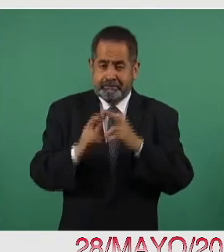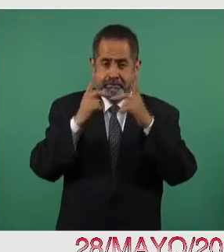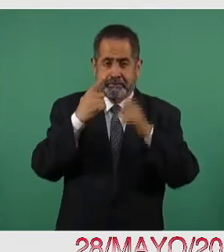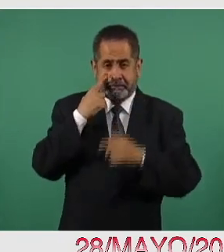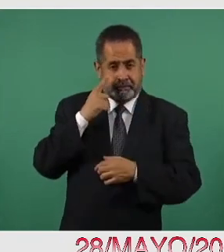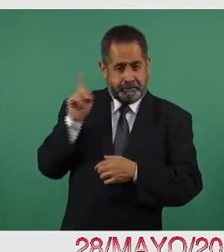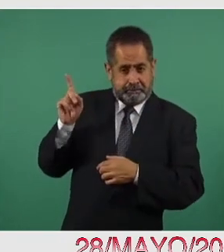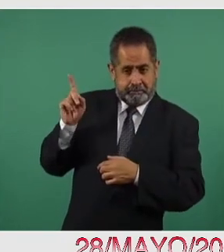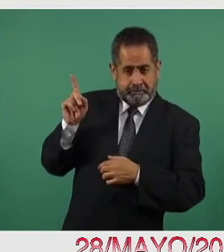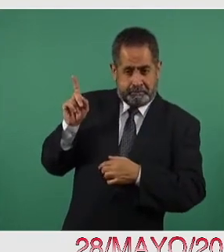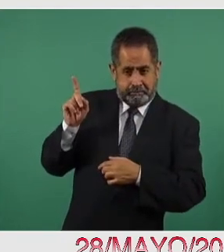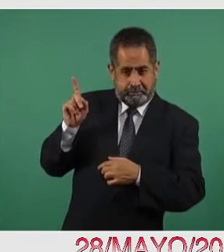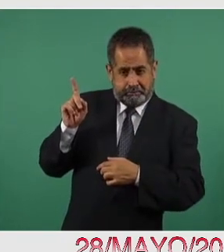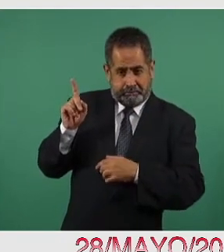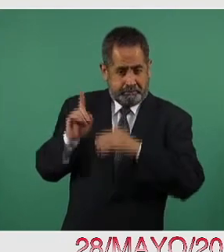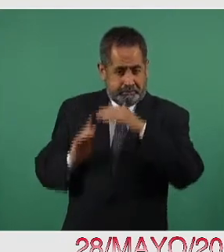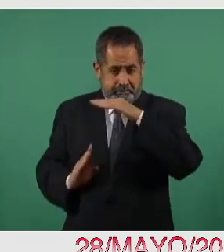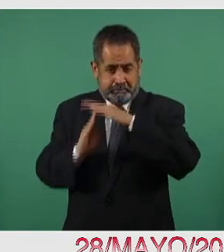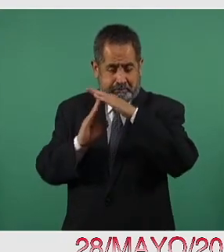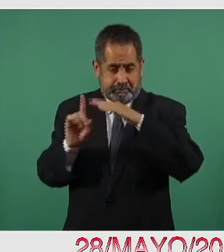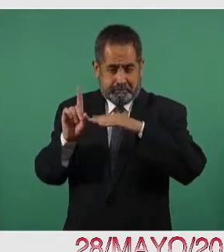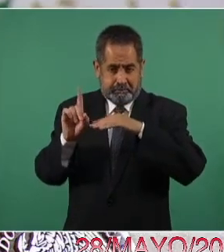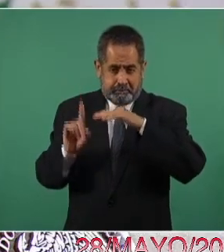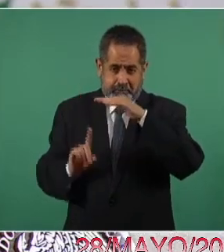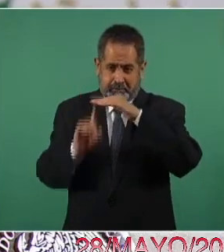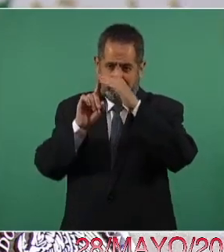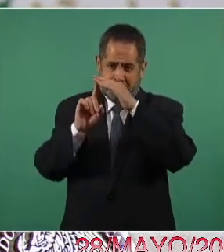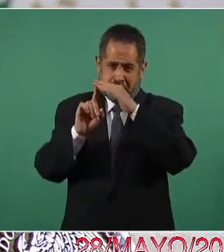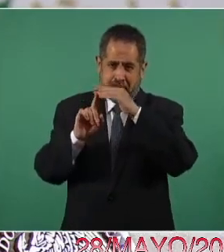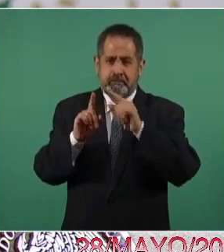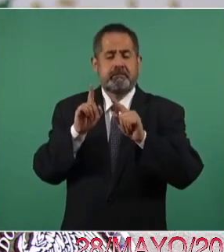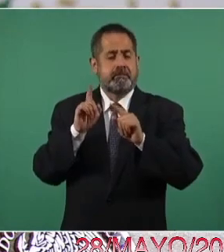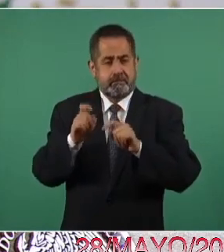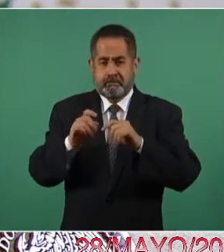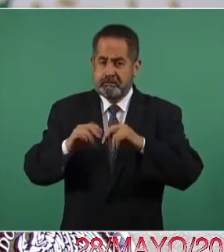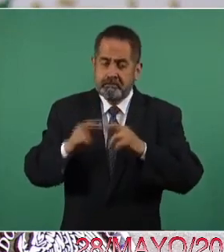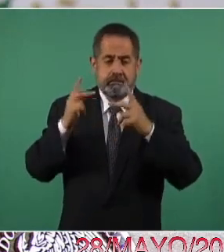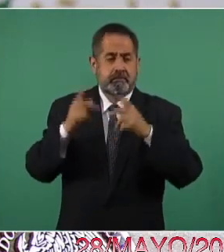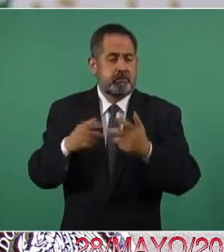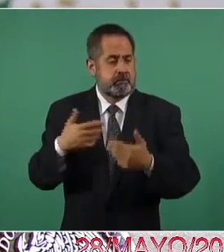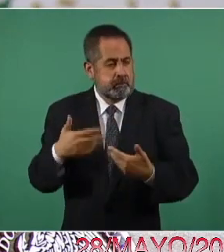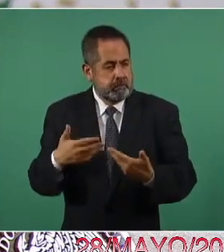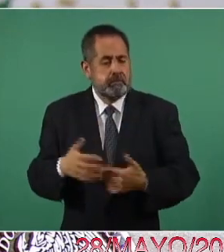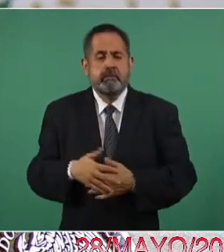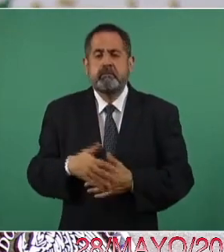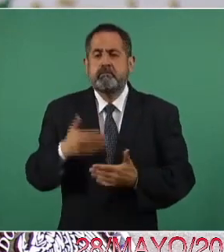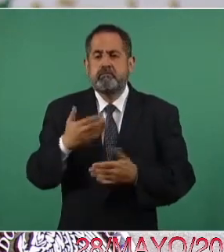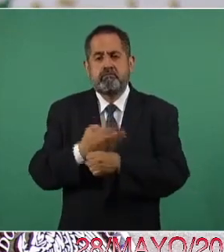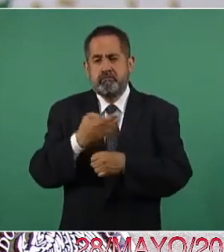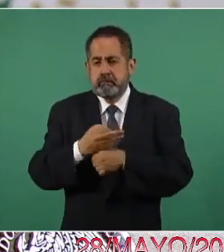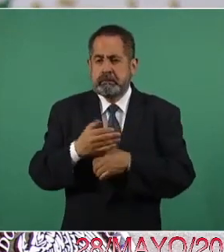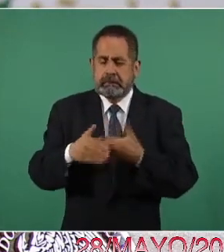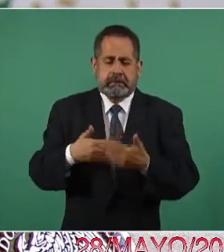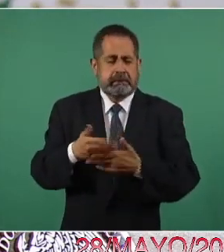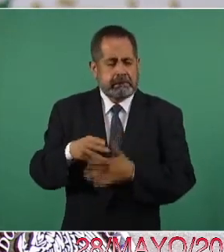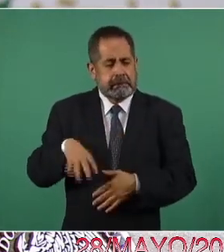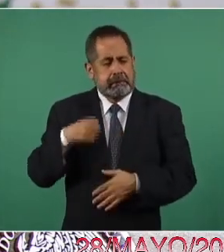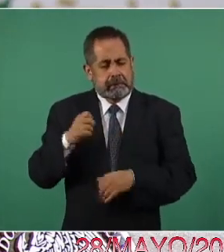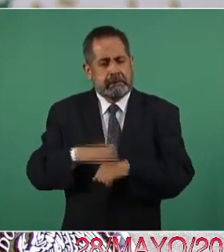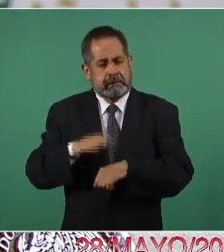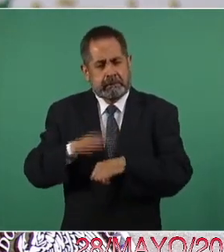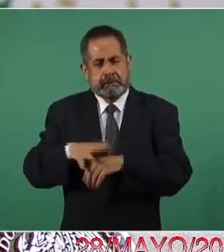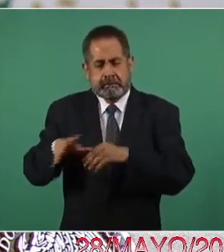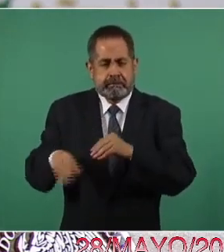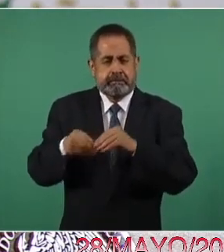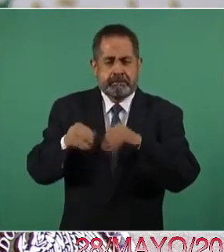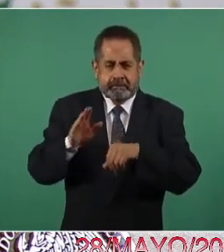en la curva de vacunación, esa fue la cifra récord. Y estamos haciendo algunos esfuerzos adicionales para